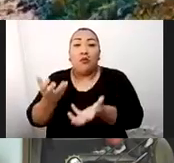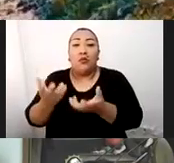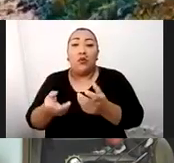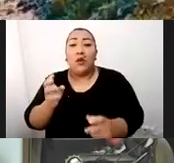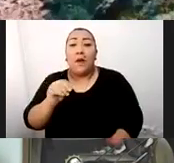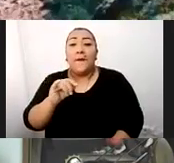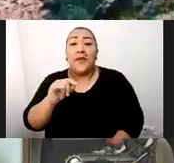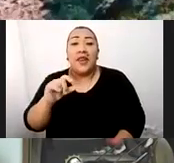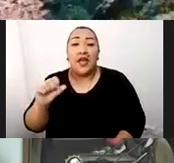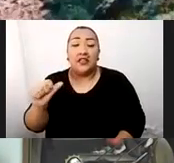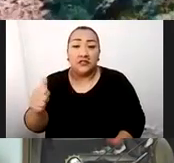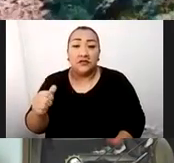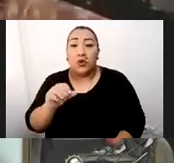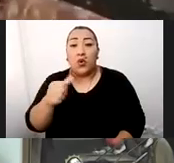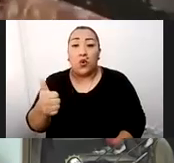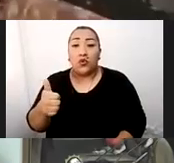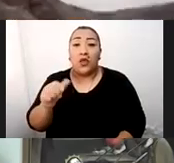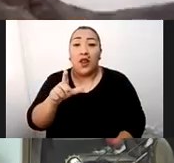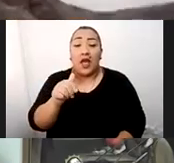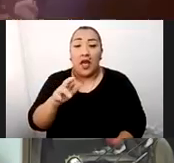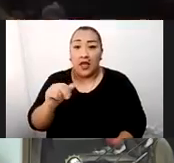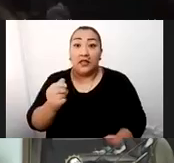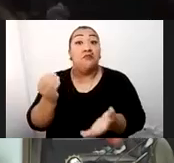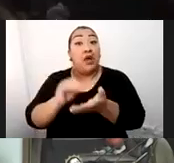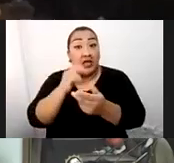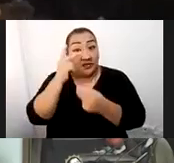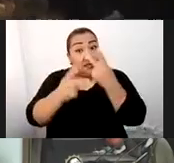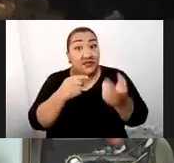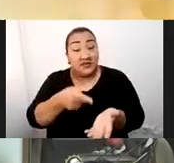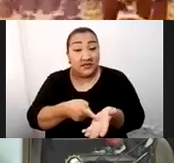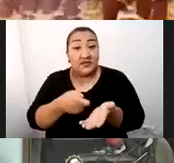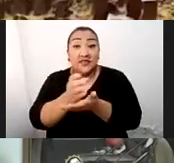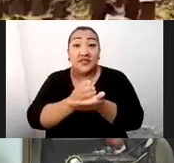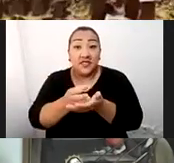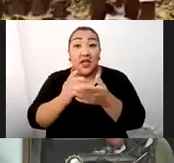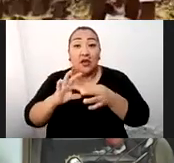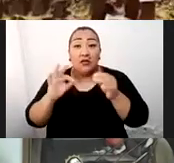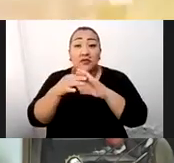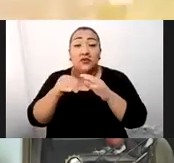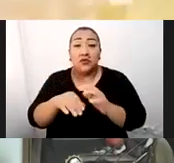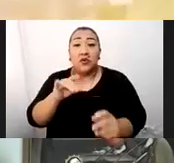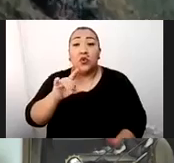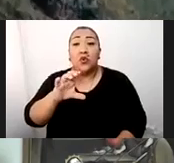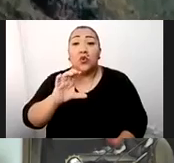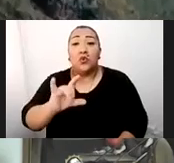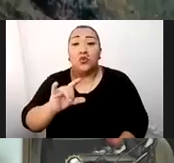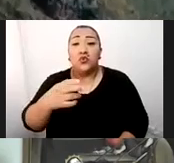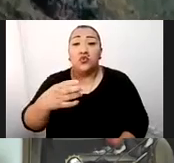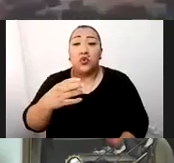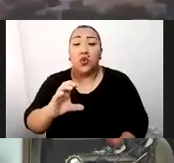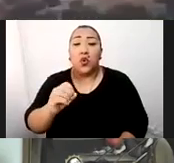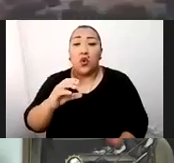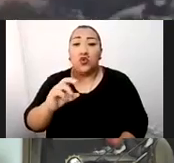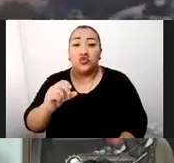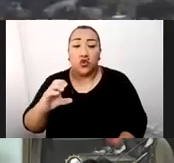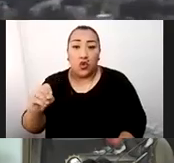baños termales de Lares. Visita también el Centro Arqueológico de Ucho y Cosco, el Complejo Arqueológico